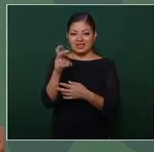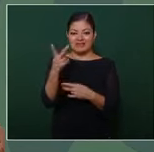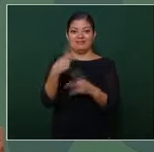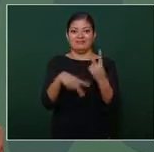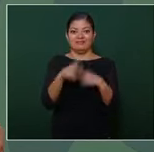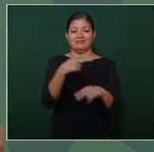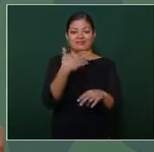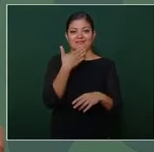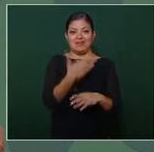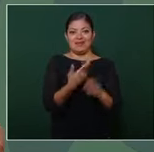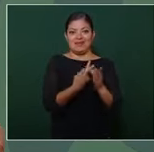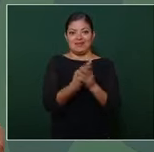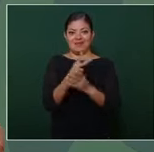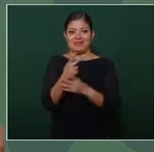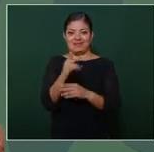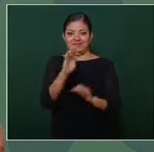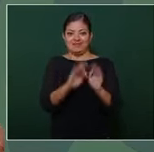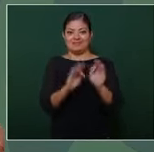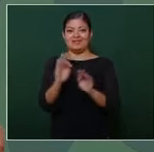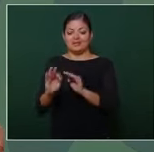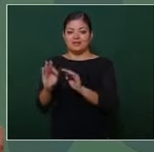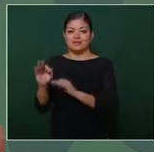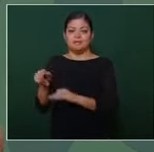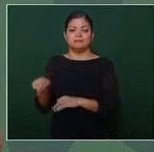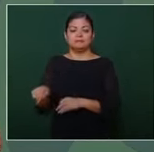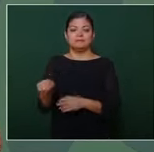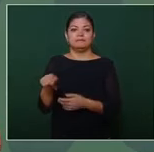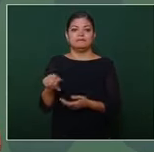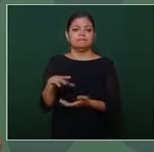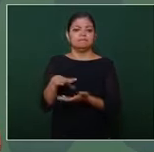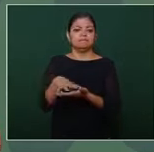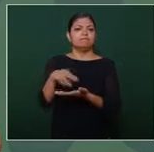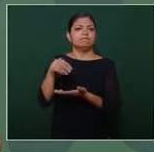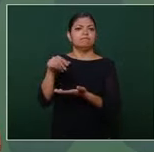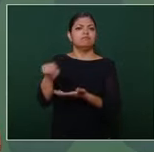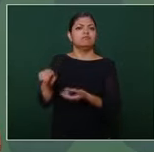el fertilizante se extrae